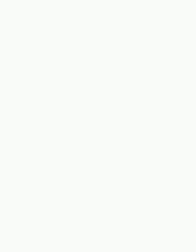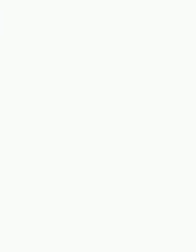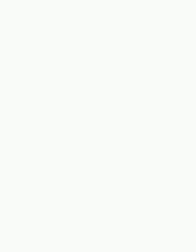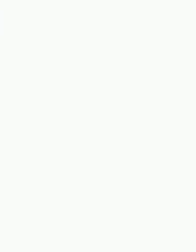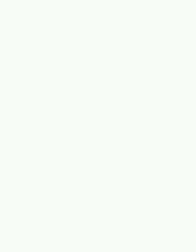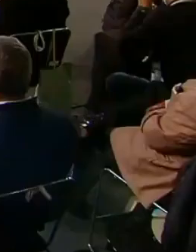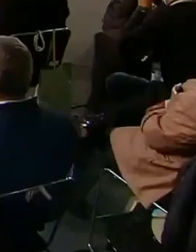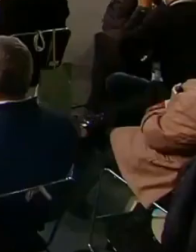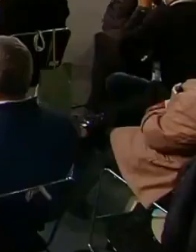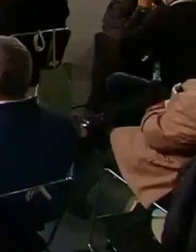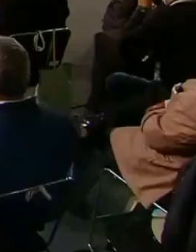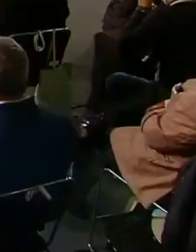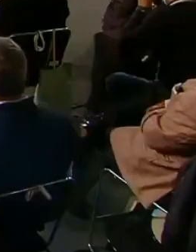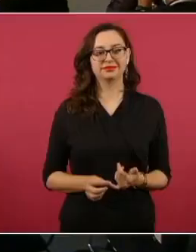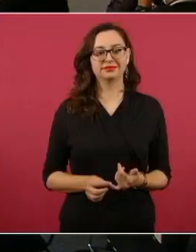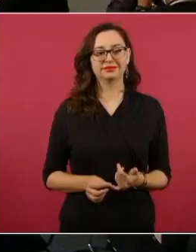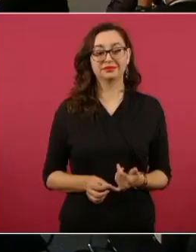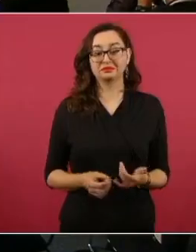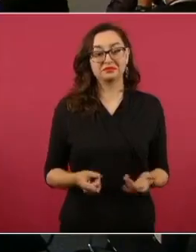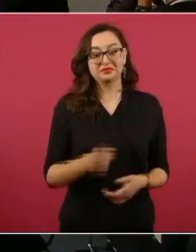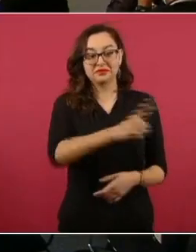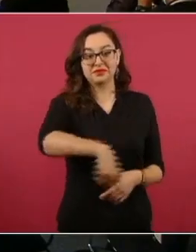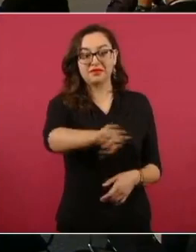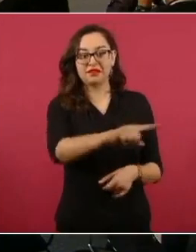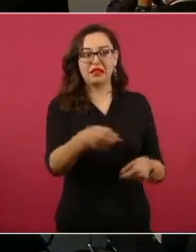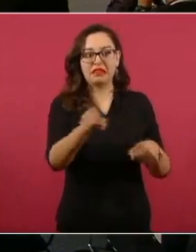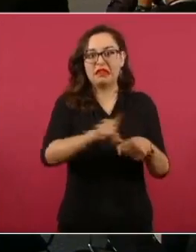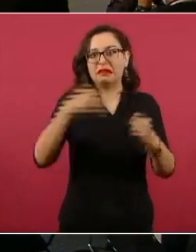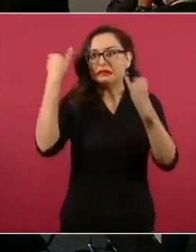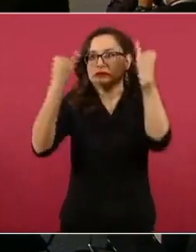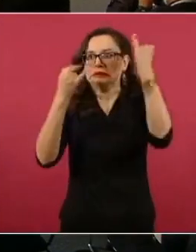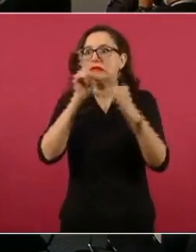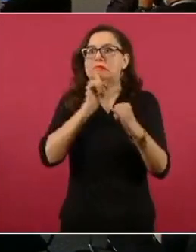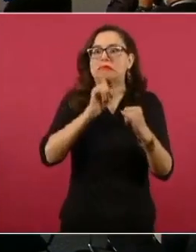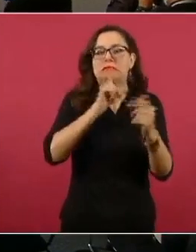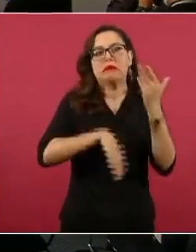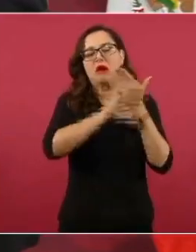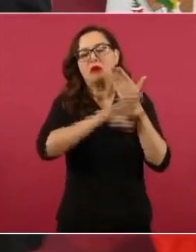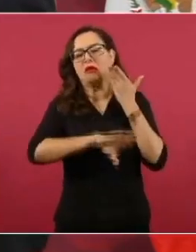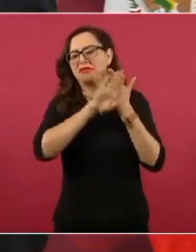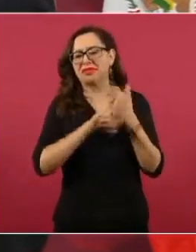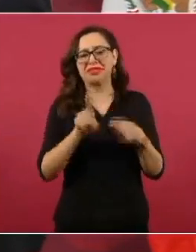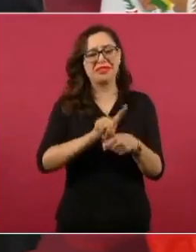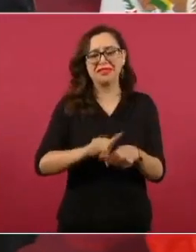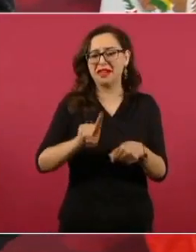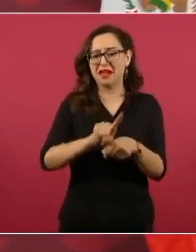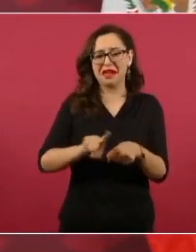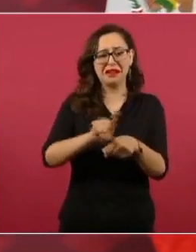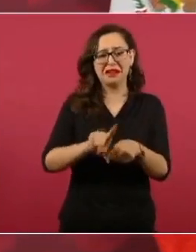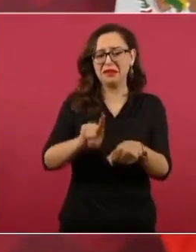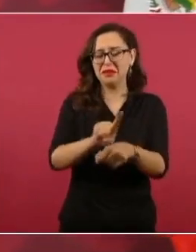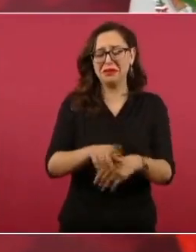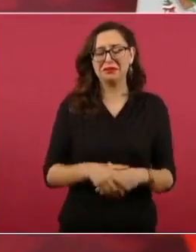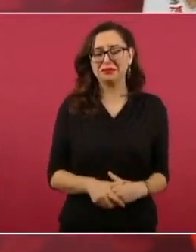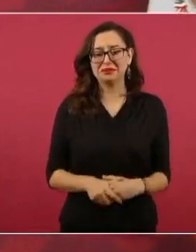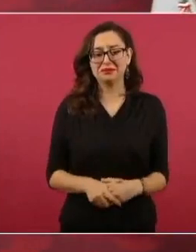diario. Y si con